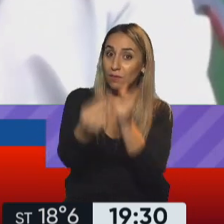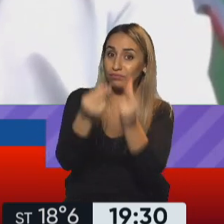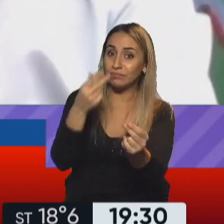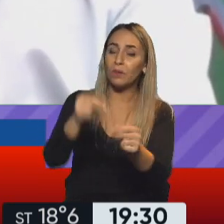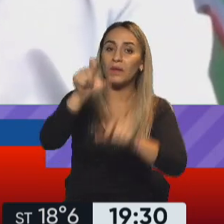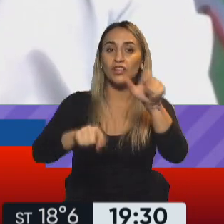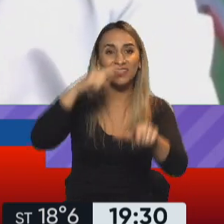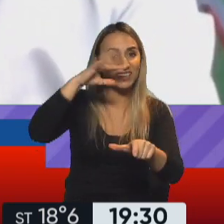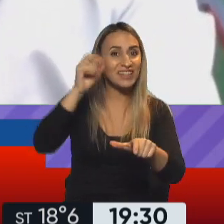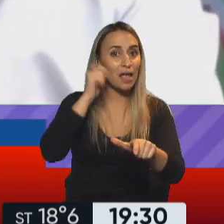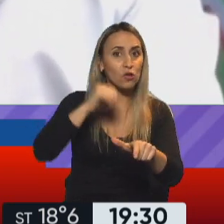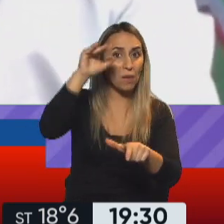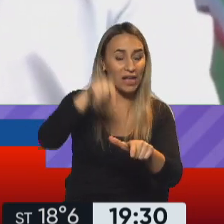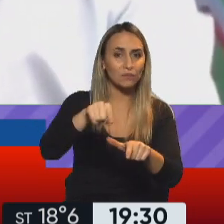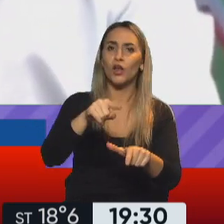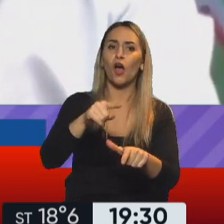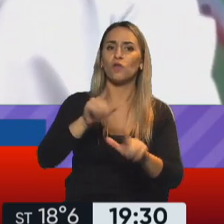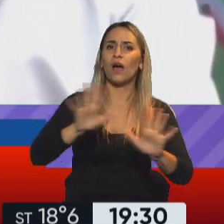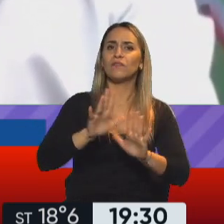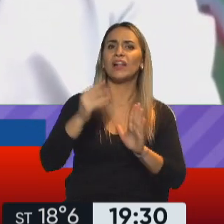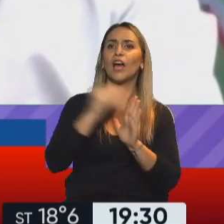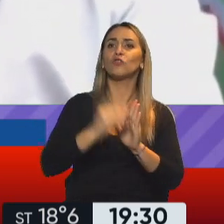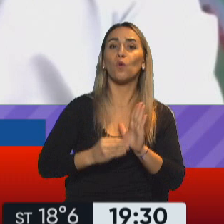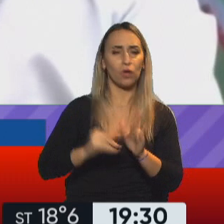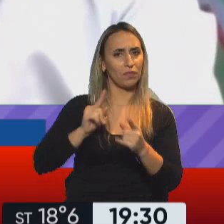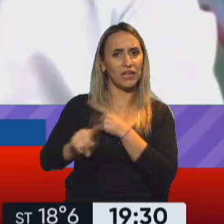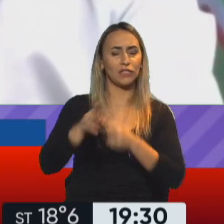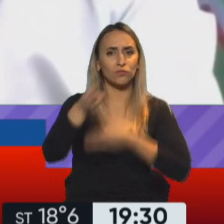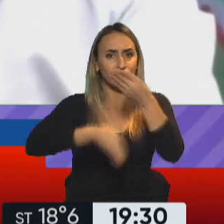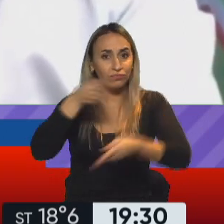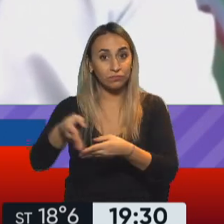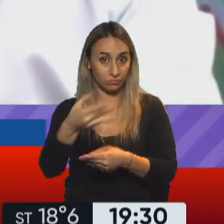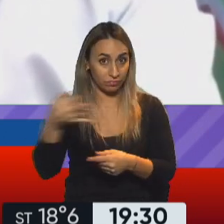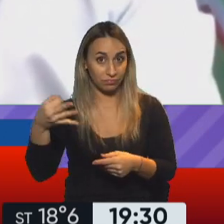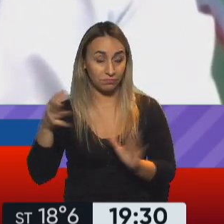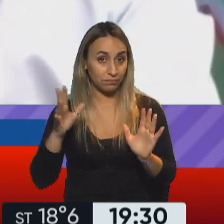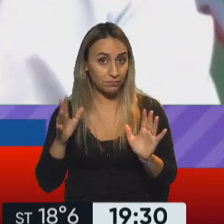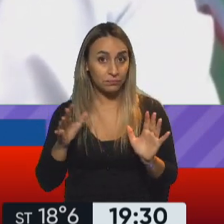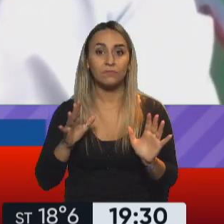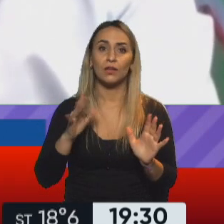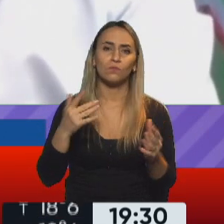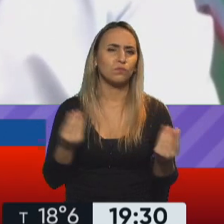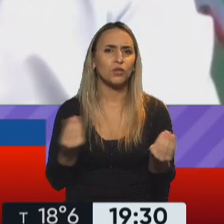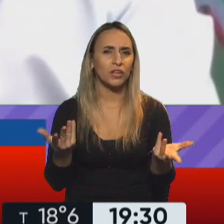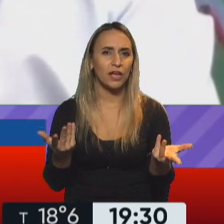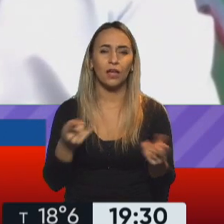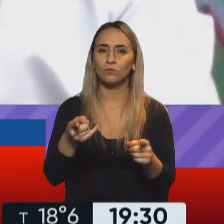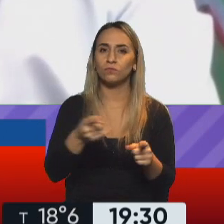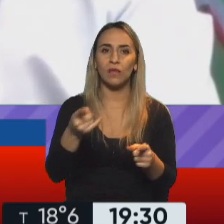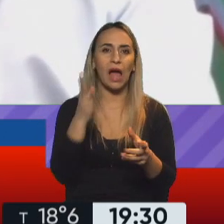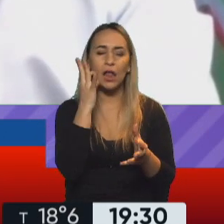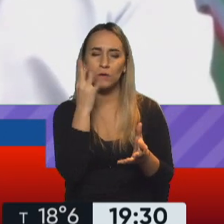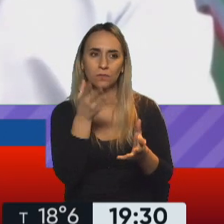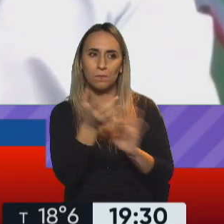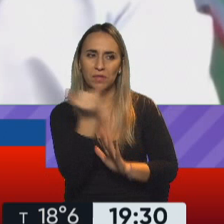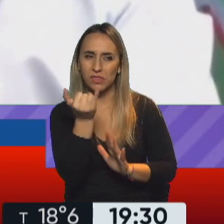Sin turno, pueden asistir directamente, se los inscribe en el momento. Quería saber si eso respondía a una situación que detectaron. Tengo entendido